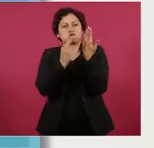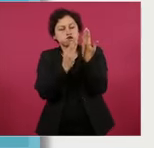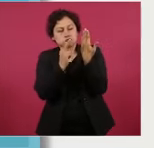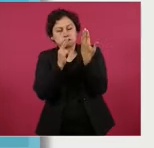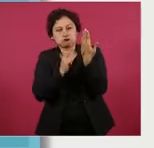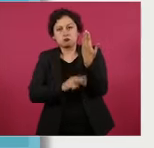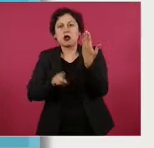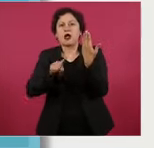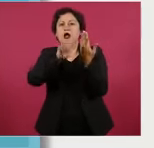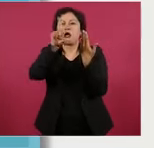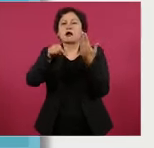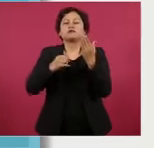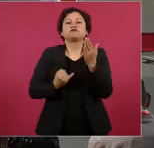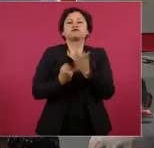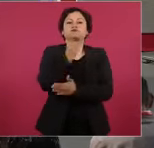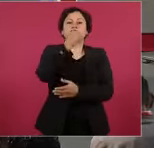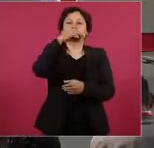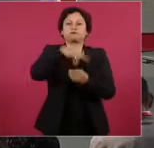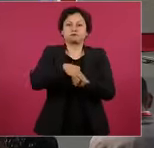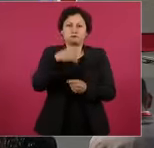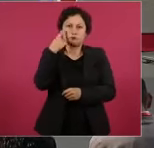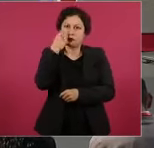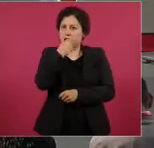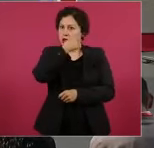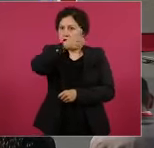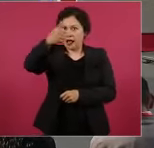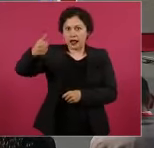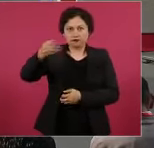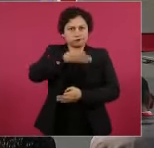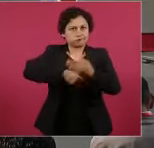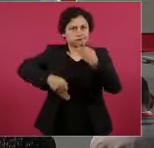nosotros vamos a poder votar. Adelante.